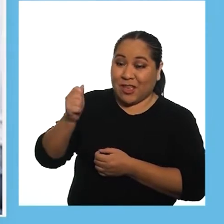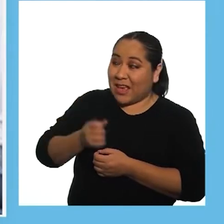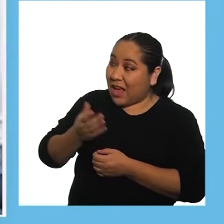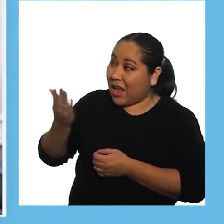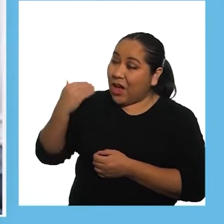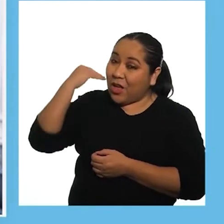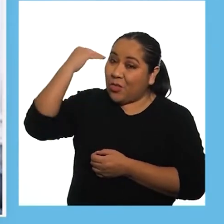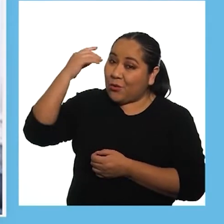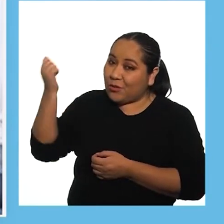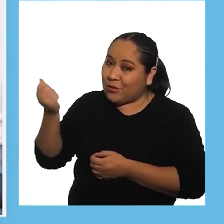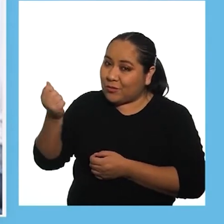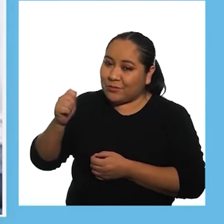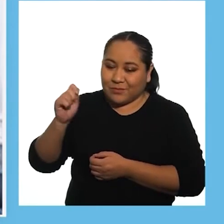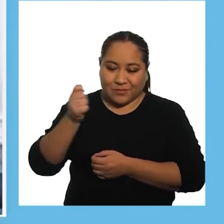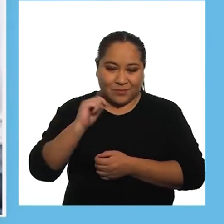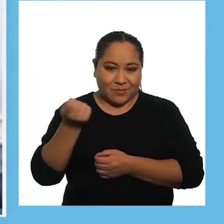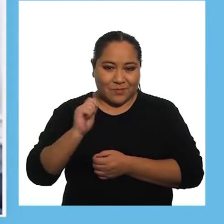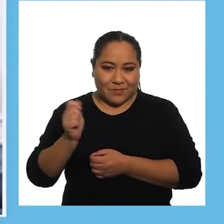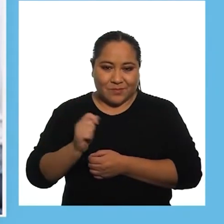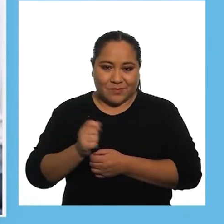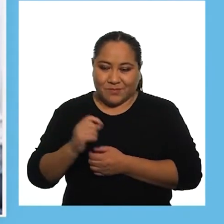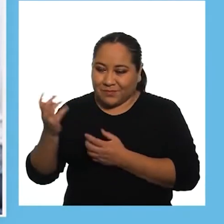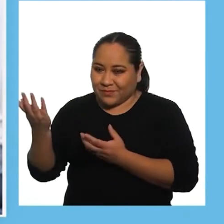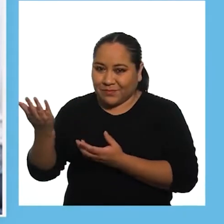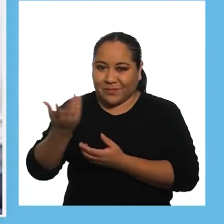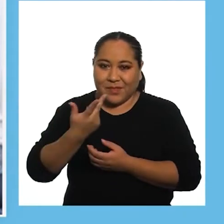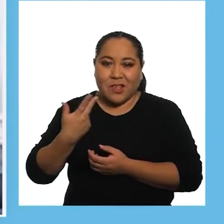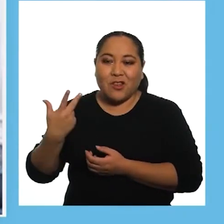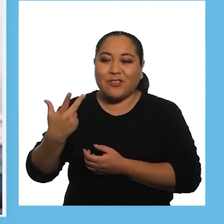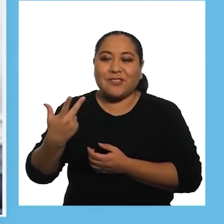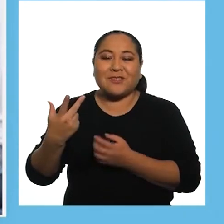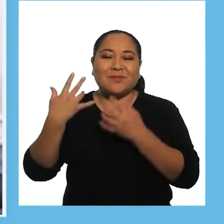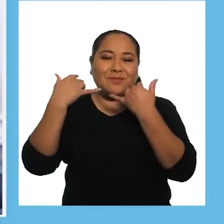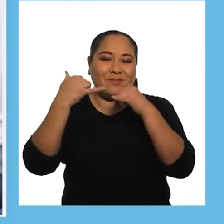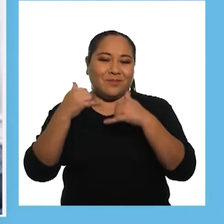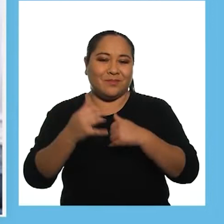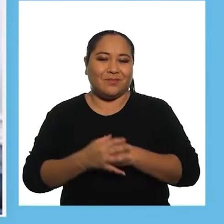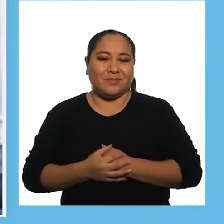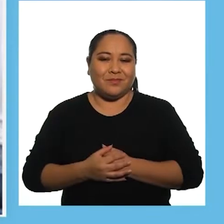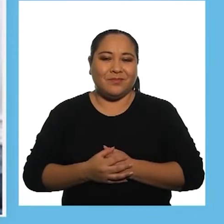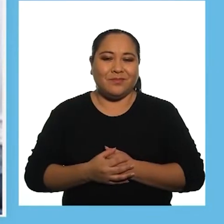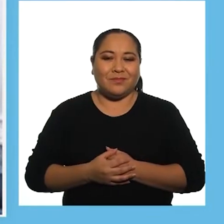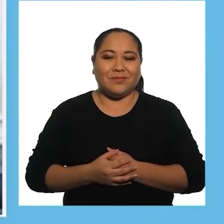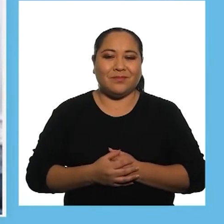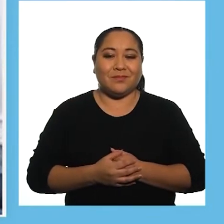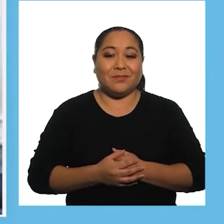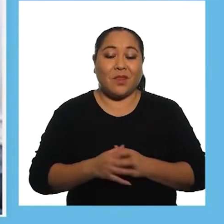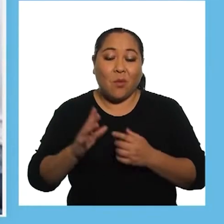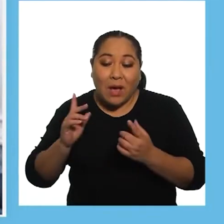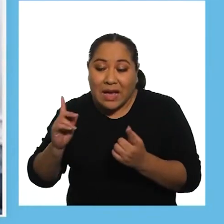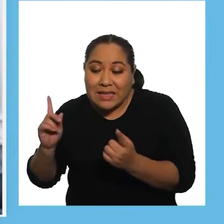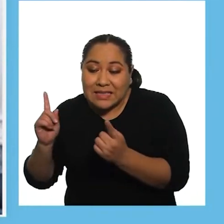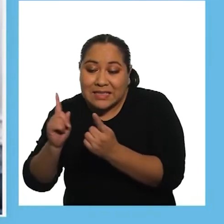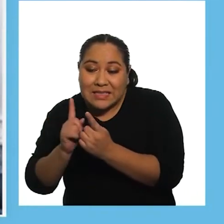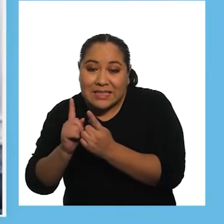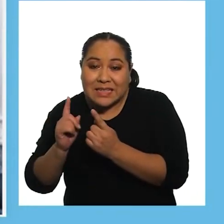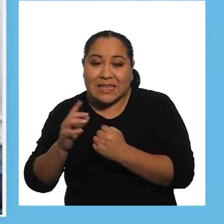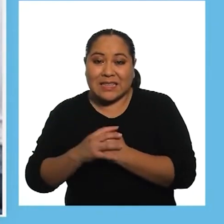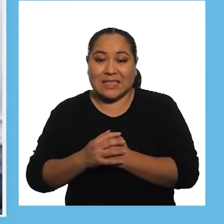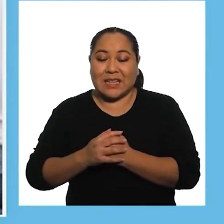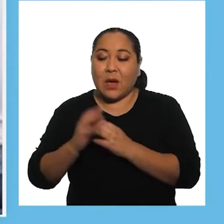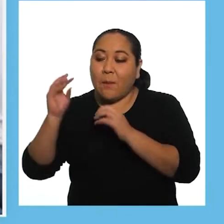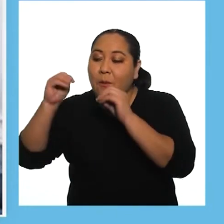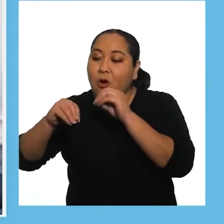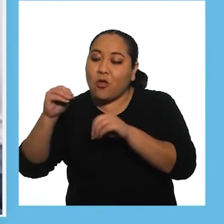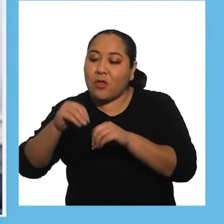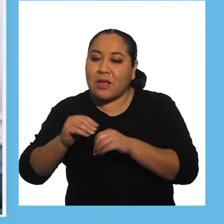a la otra persona adulta para que lo haga sonar y juegue con el bebé Puede acercarse a